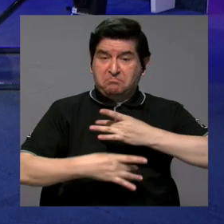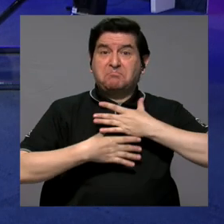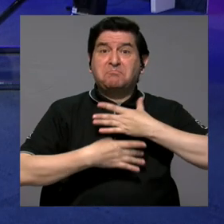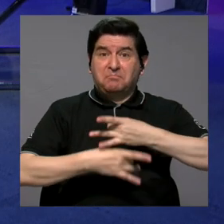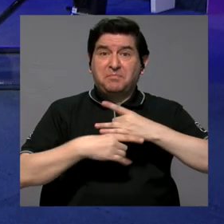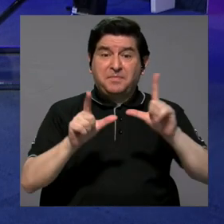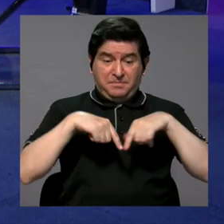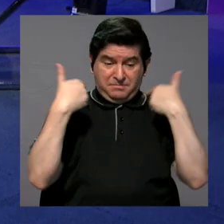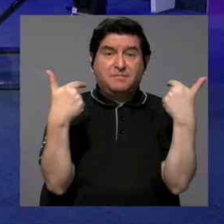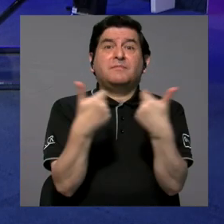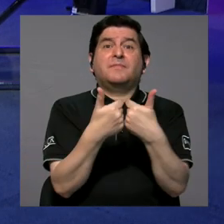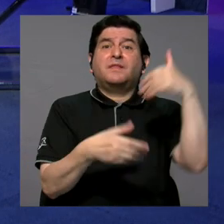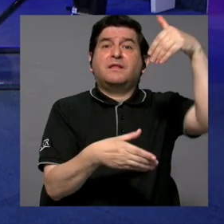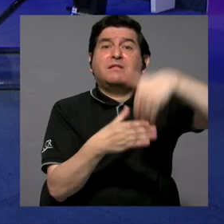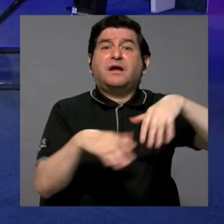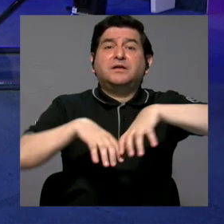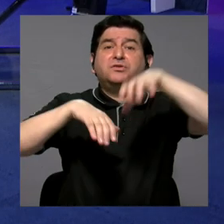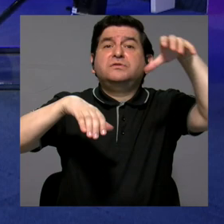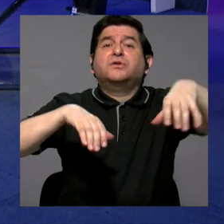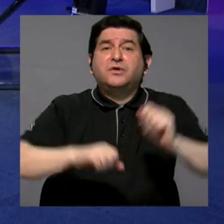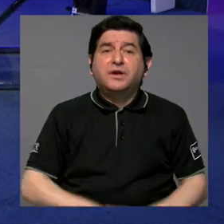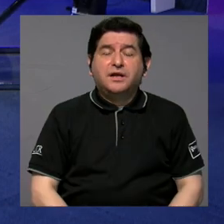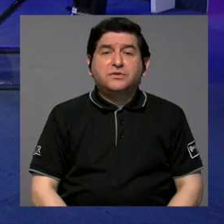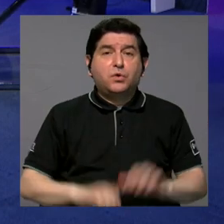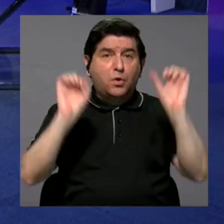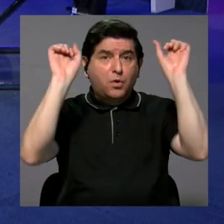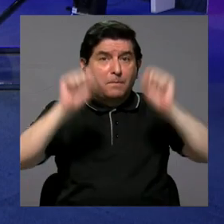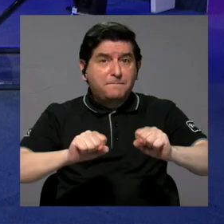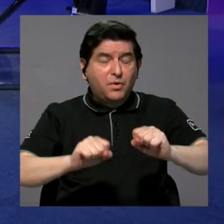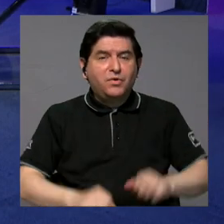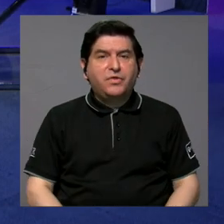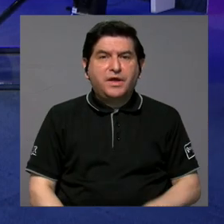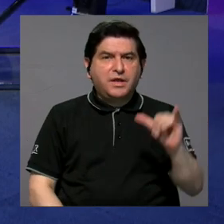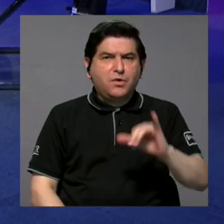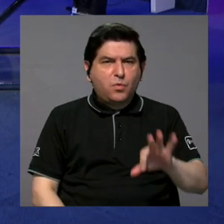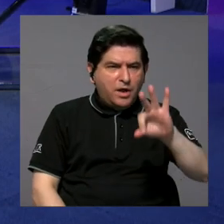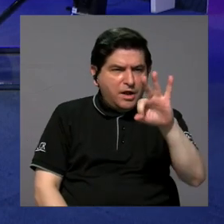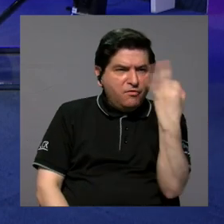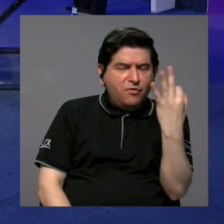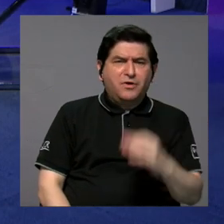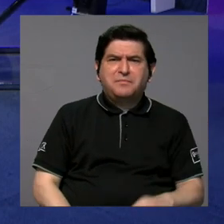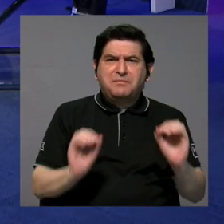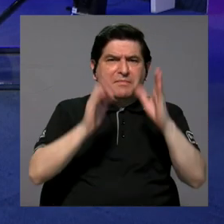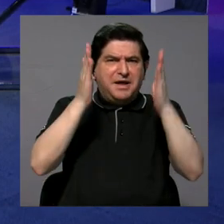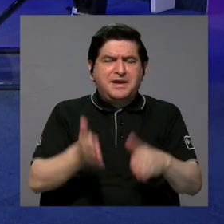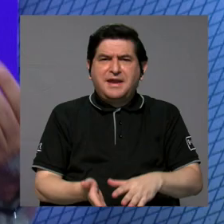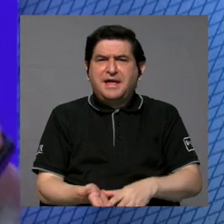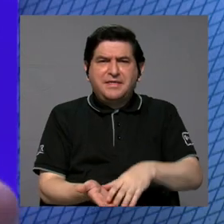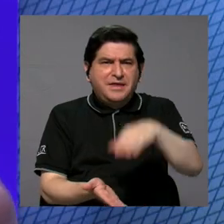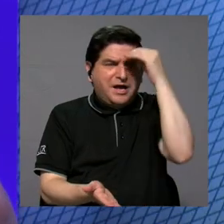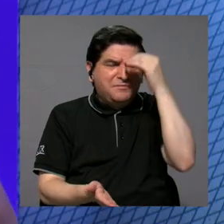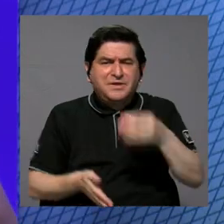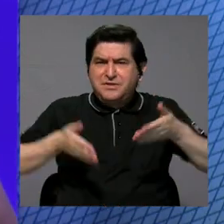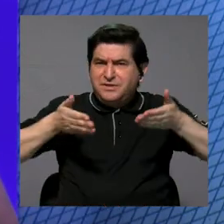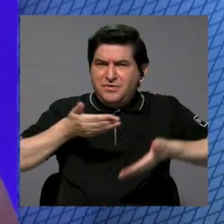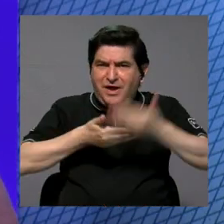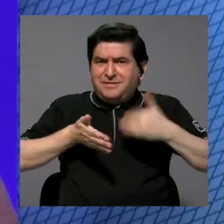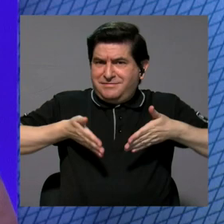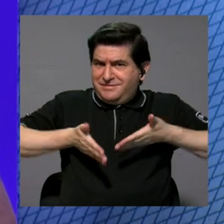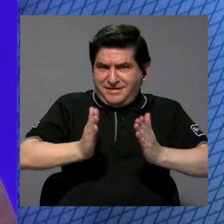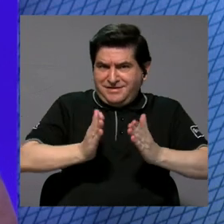colectivo dentro del cantón a poderle dar vida y forma. Nadie nace aprendido con este programa. Nosotros somos, creo,